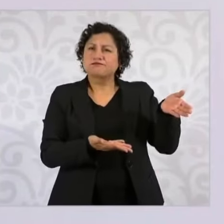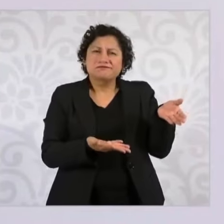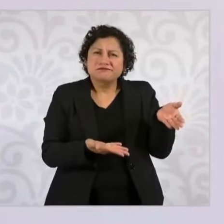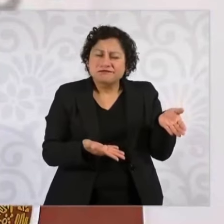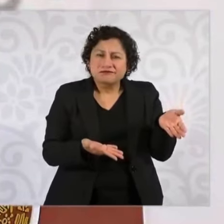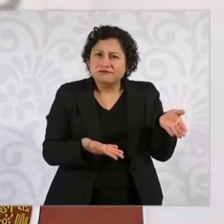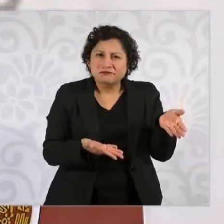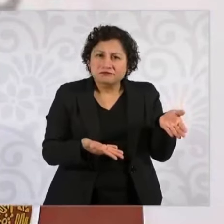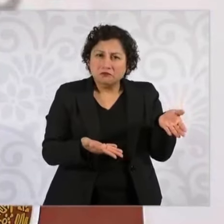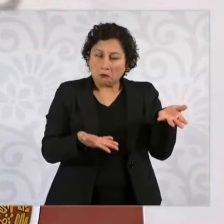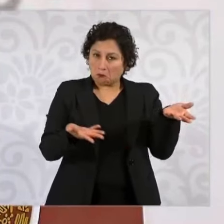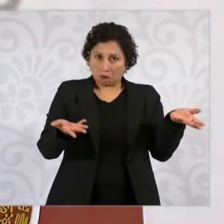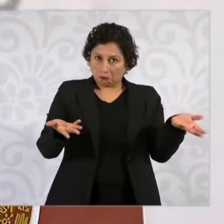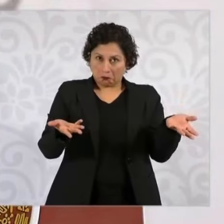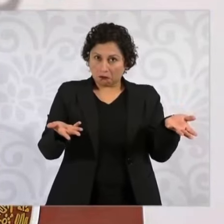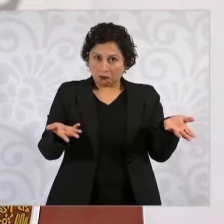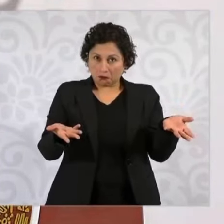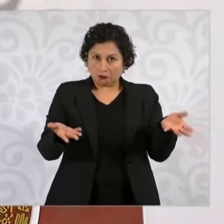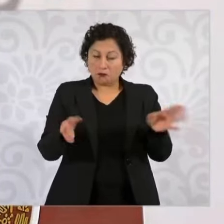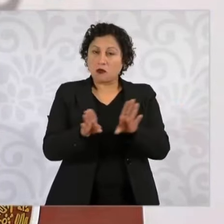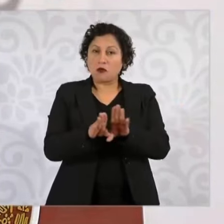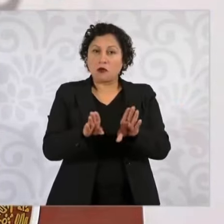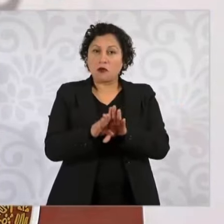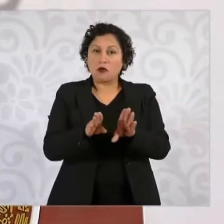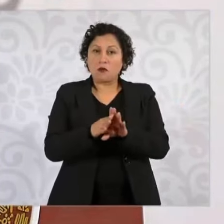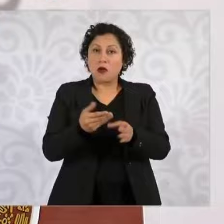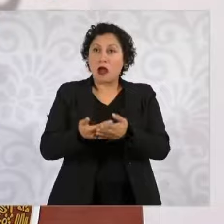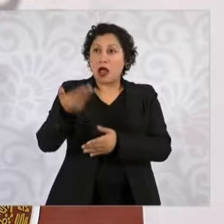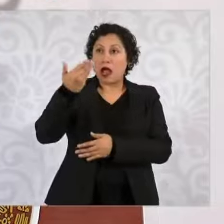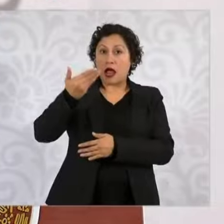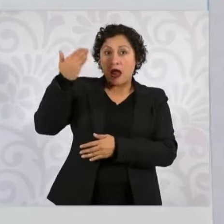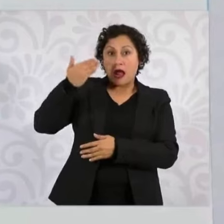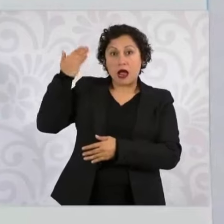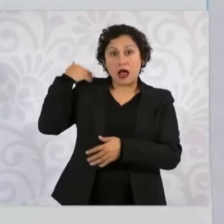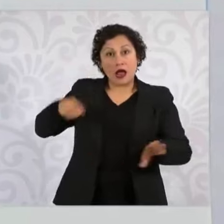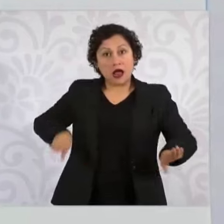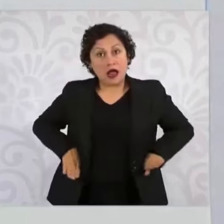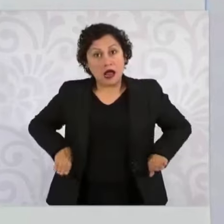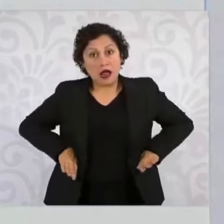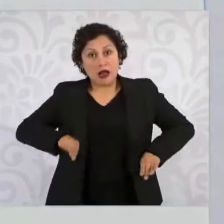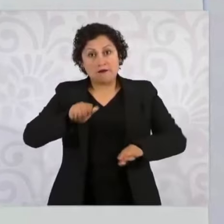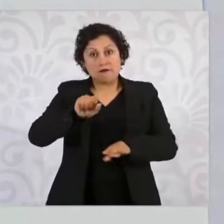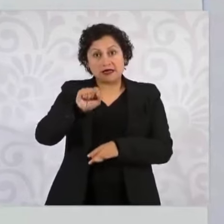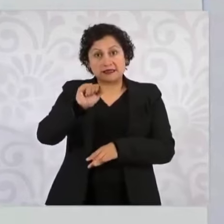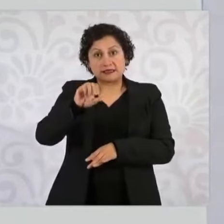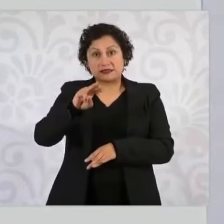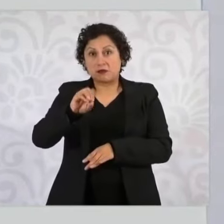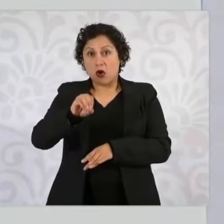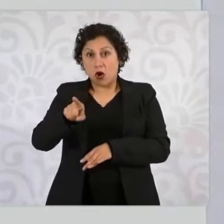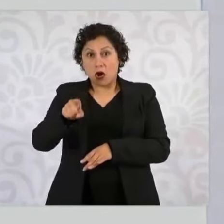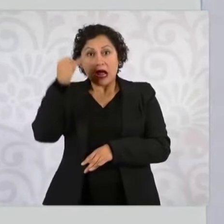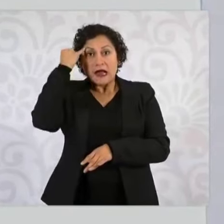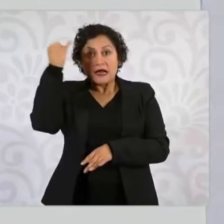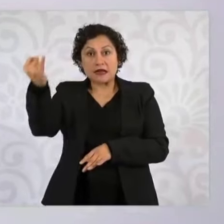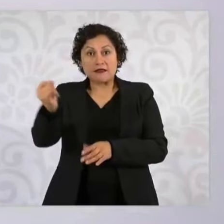¿O qué quieren que vamos a regresar al fascismo, a quemar, a romper libros?